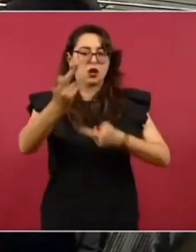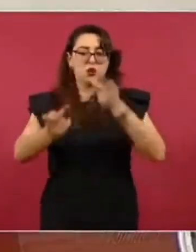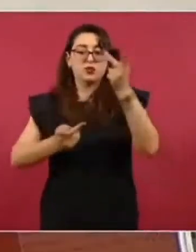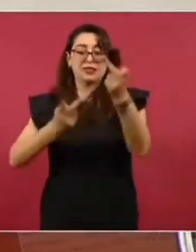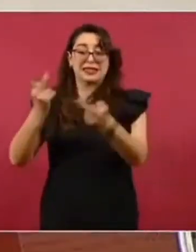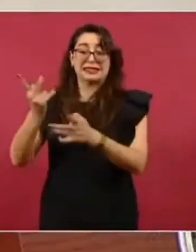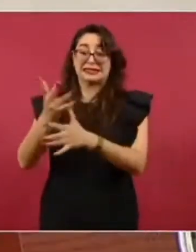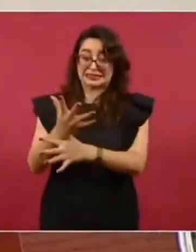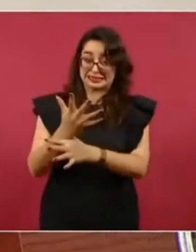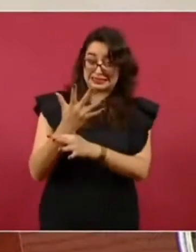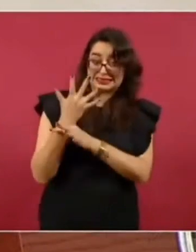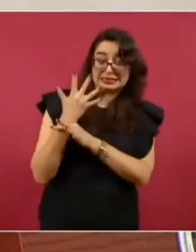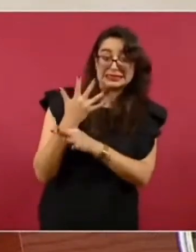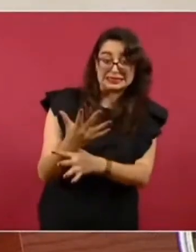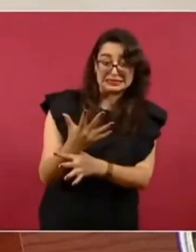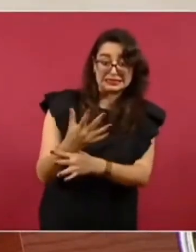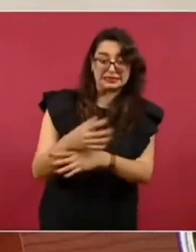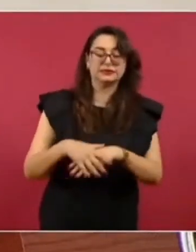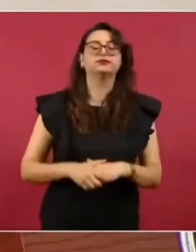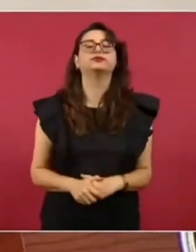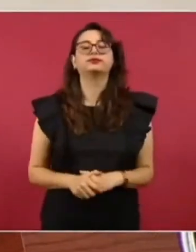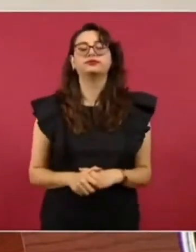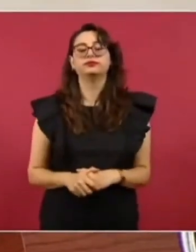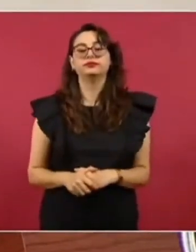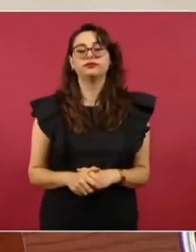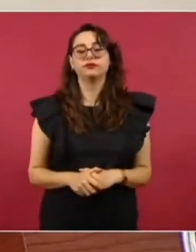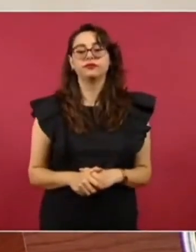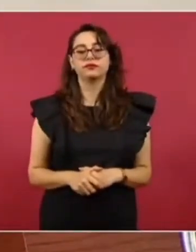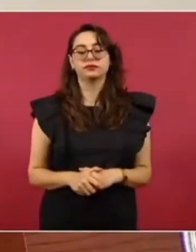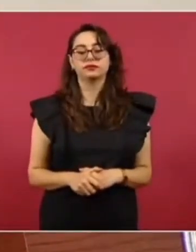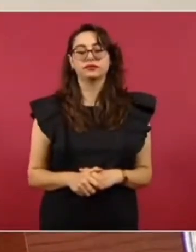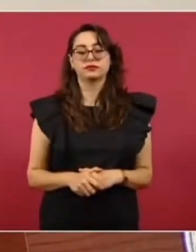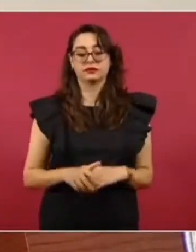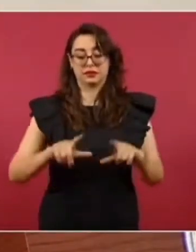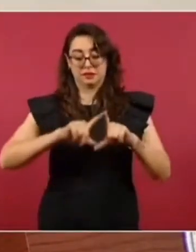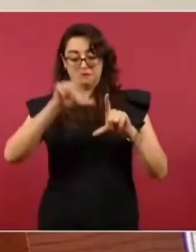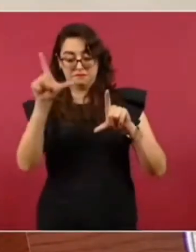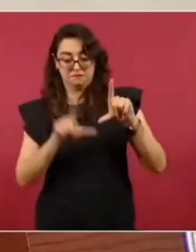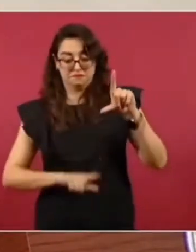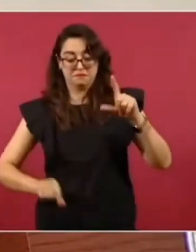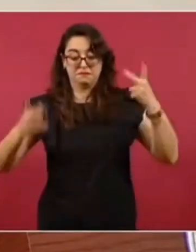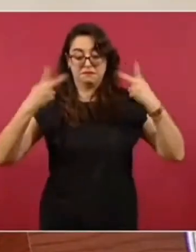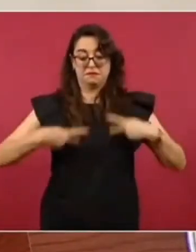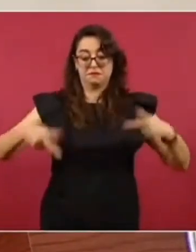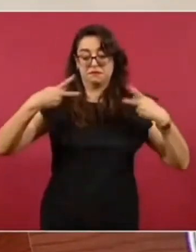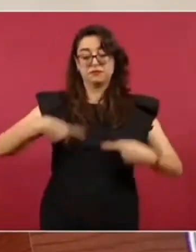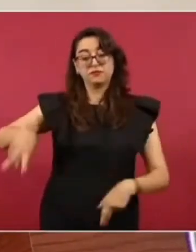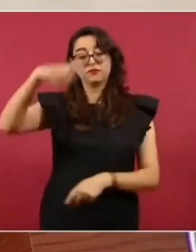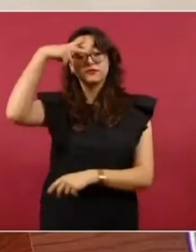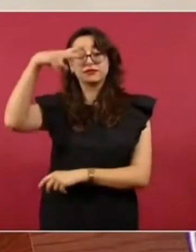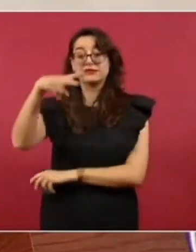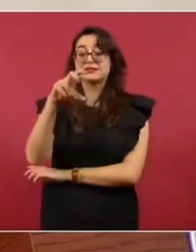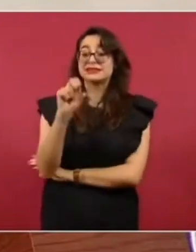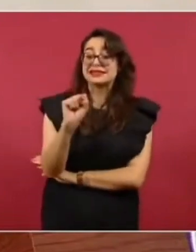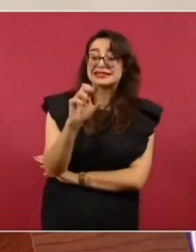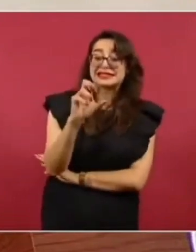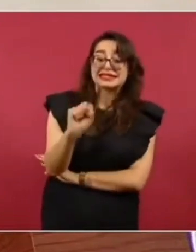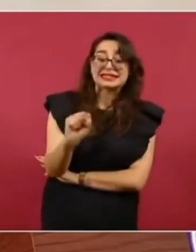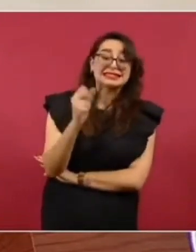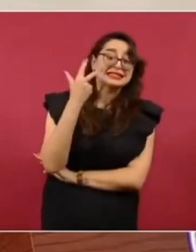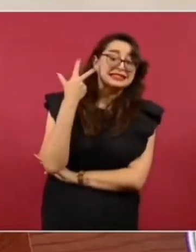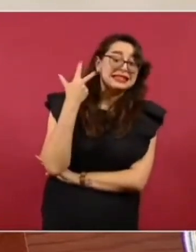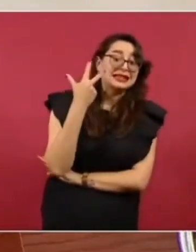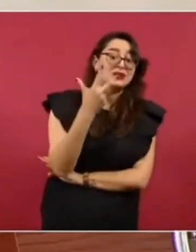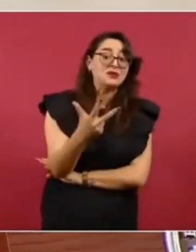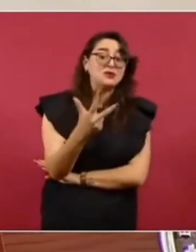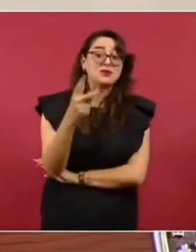68% de los mexicanos, 68%,